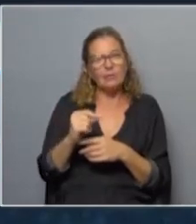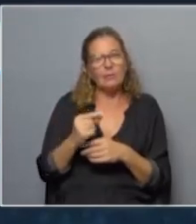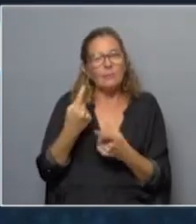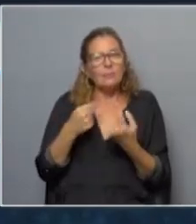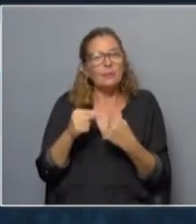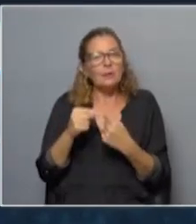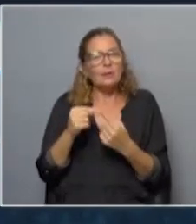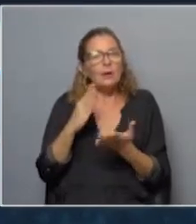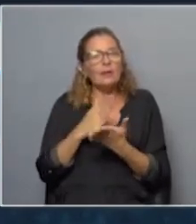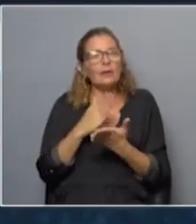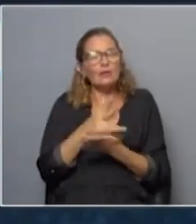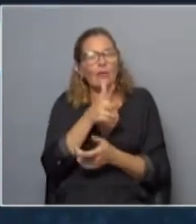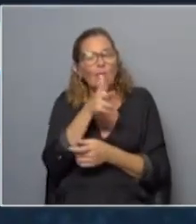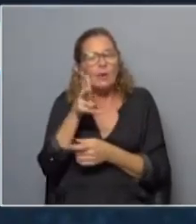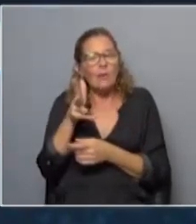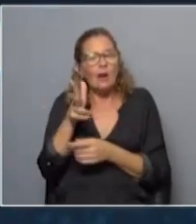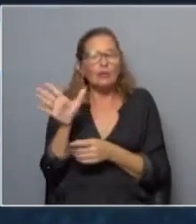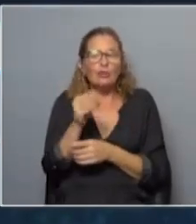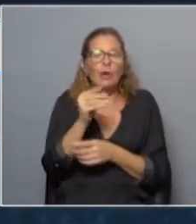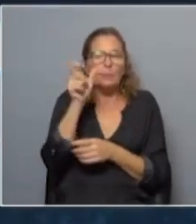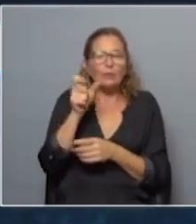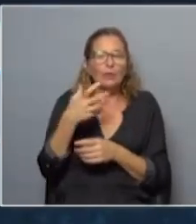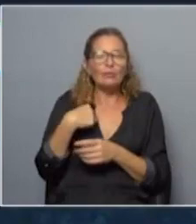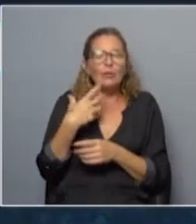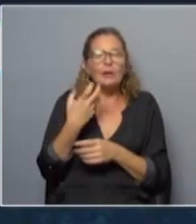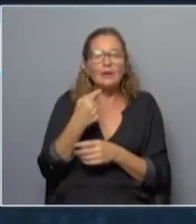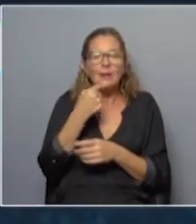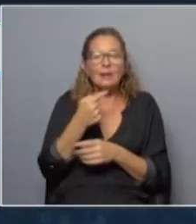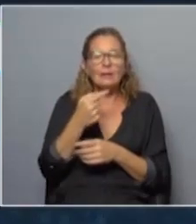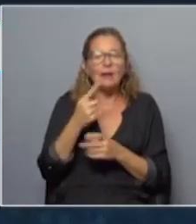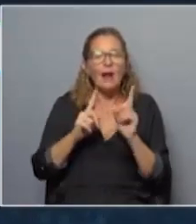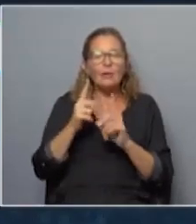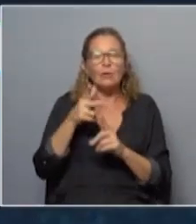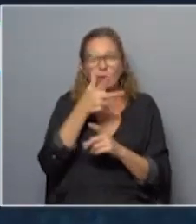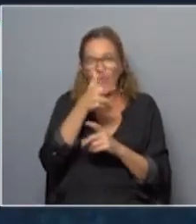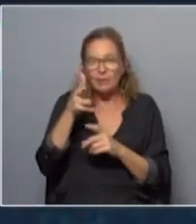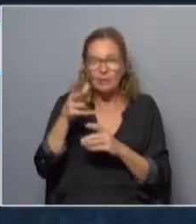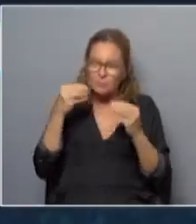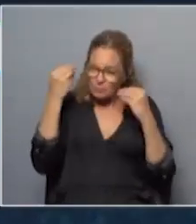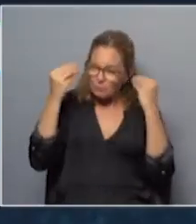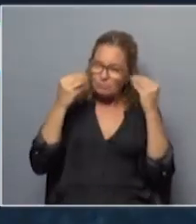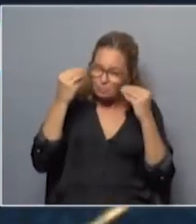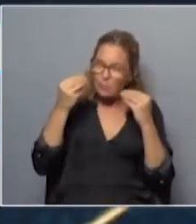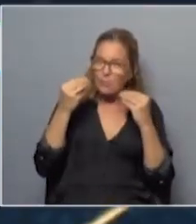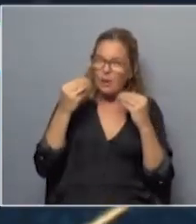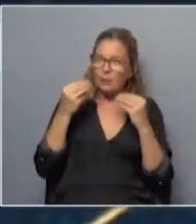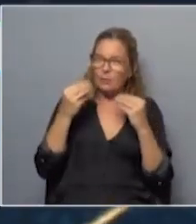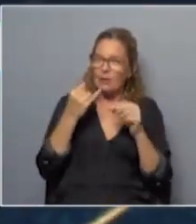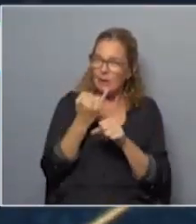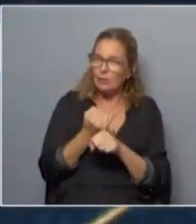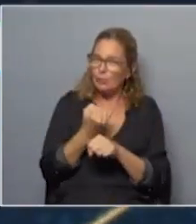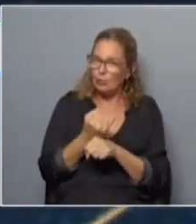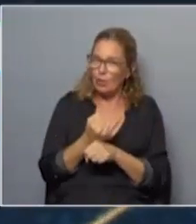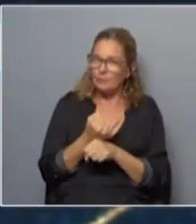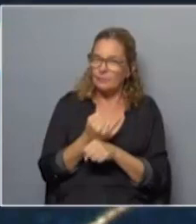pero el derecho a filmar lo tiene todo el mundo yo quisiera decir algo sobre el tema de las filmaciones que nos tiene bastante preocupados en la institución